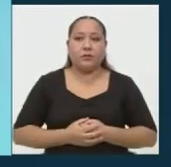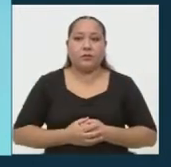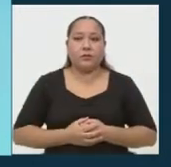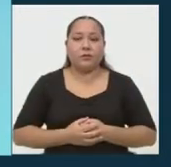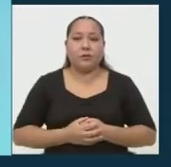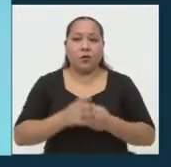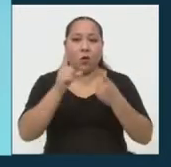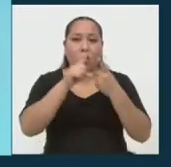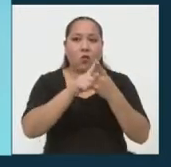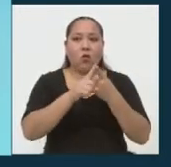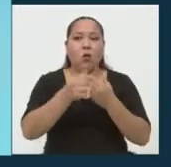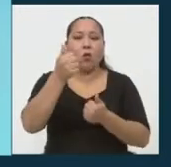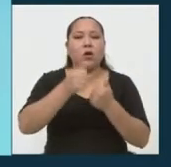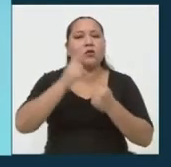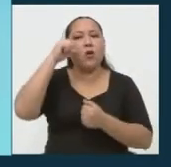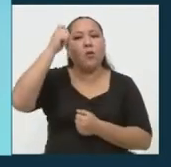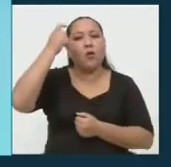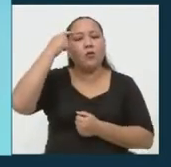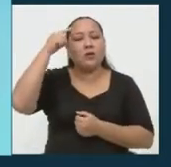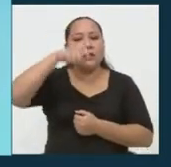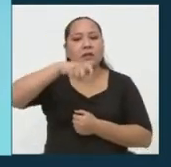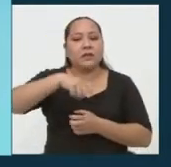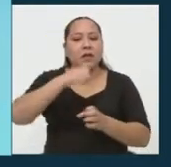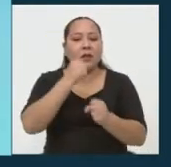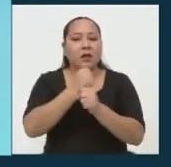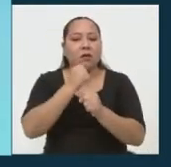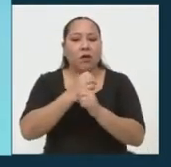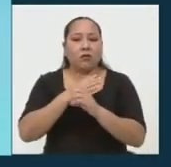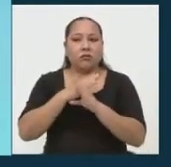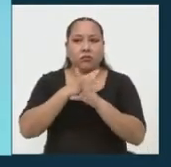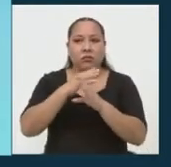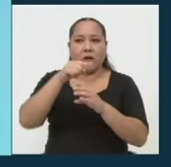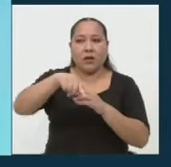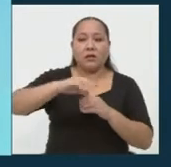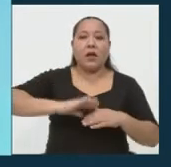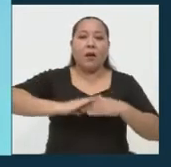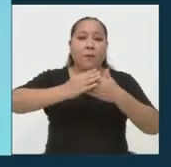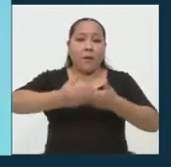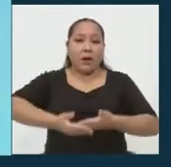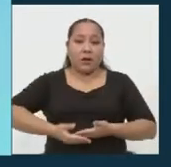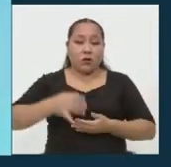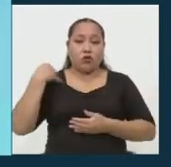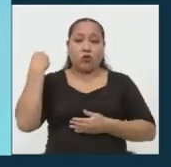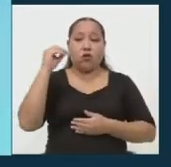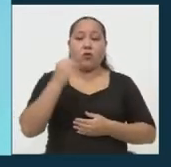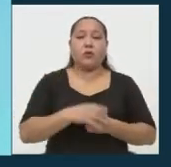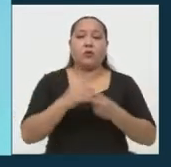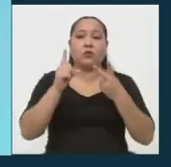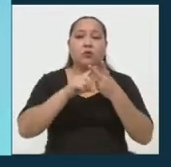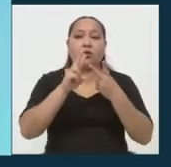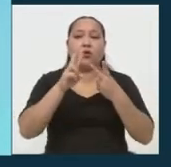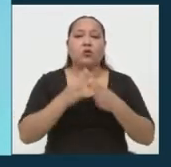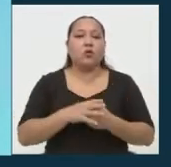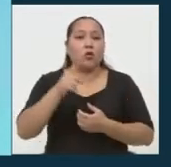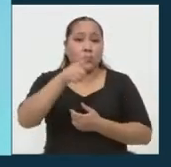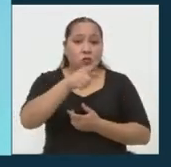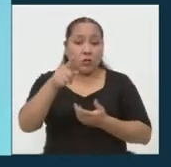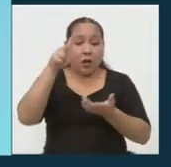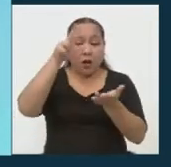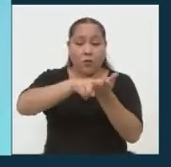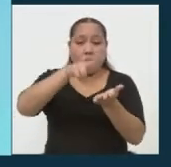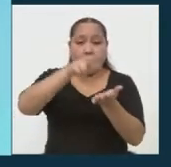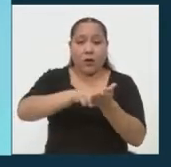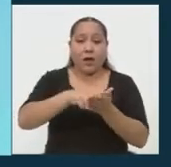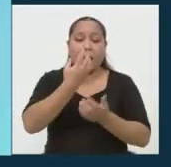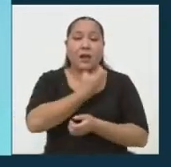Uno, ¿qué políticas deberían trabajarse frente al embarazo adolescente? Dos, ¿aprobaría que el gobierno